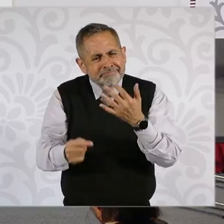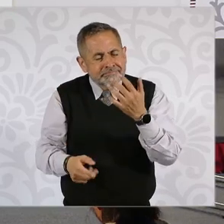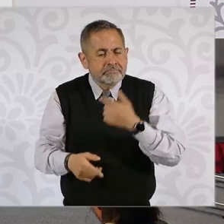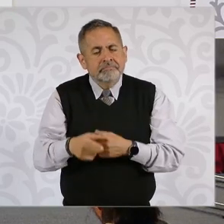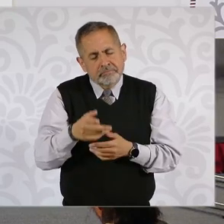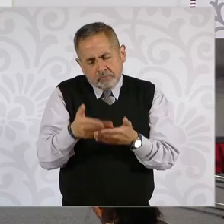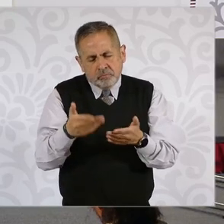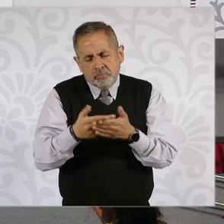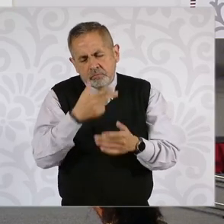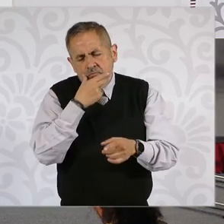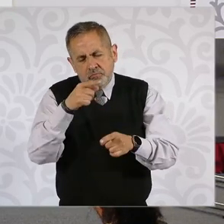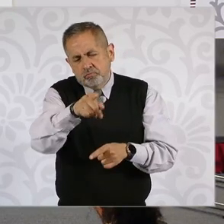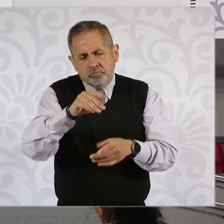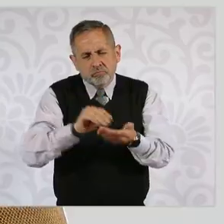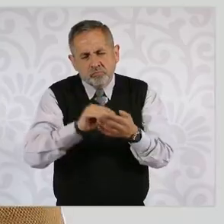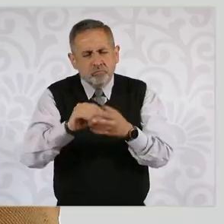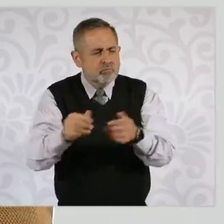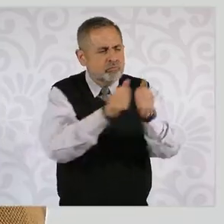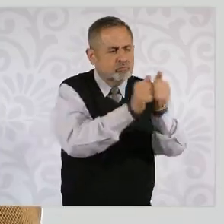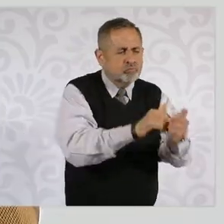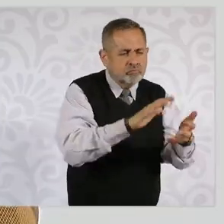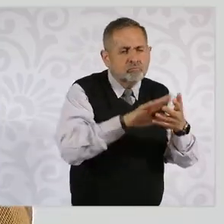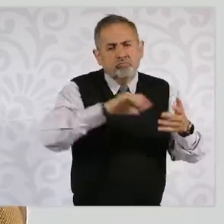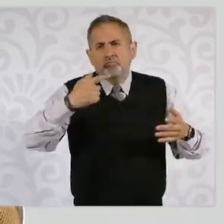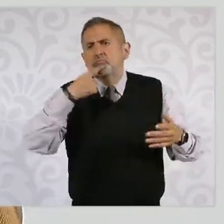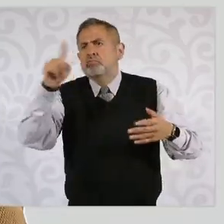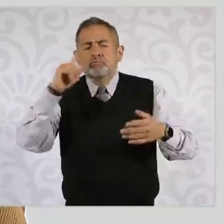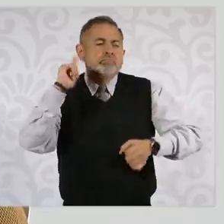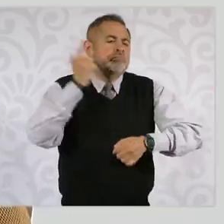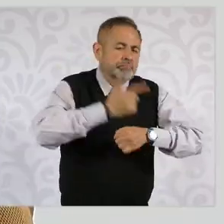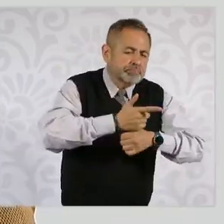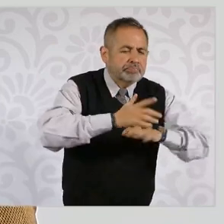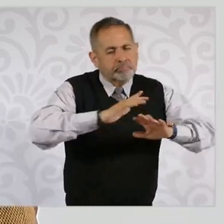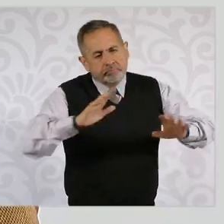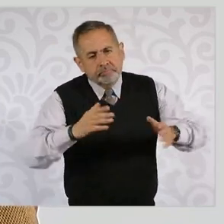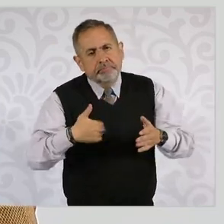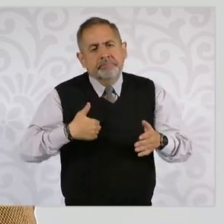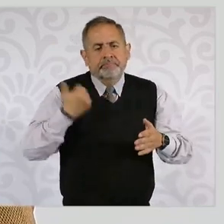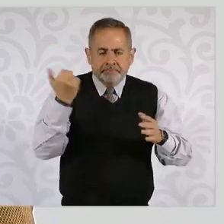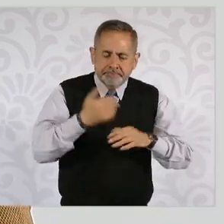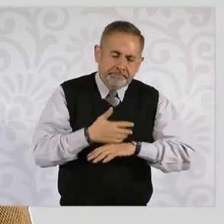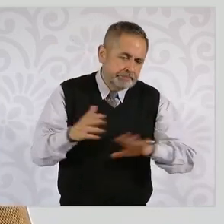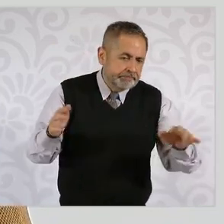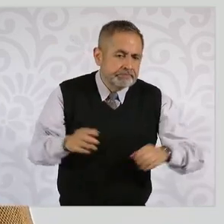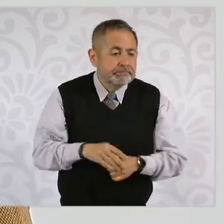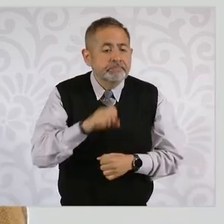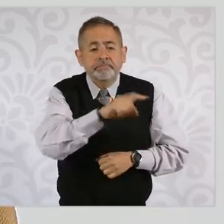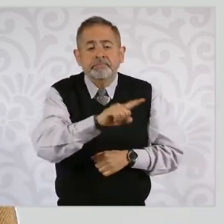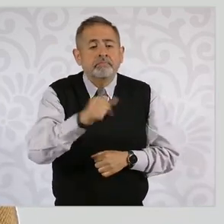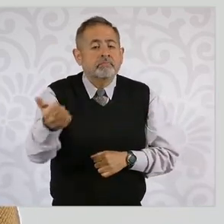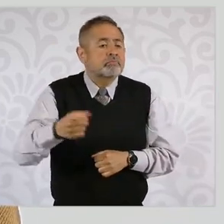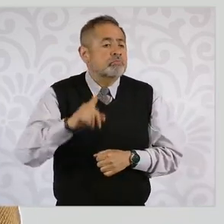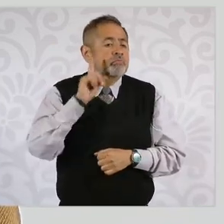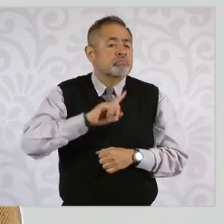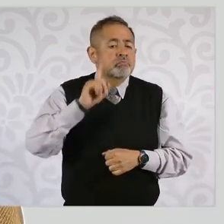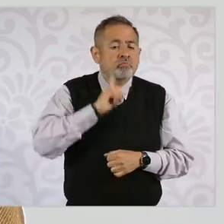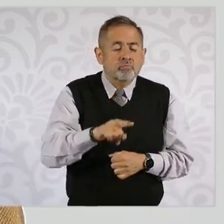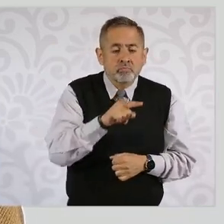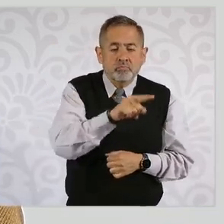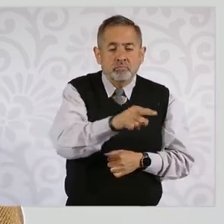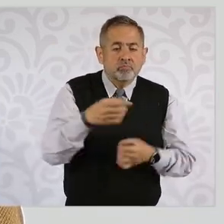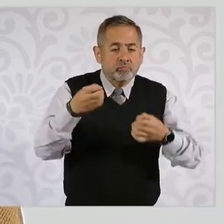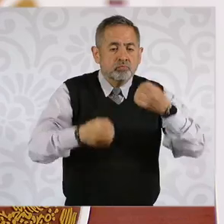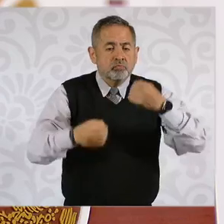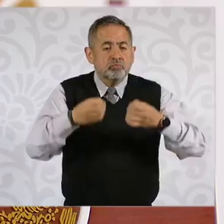prisión por otras causas. También está el tema de la jueza séptima del distrito en materia